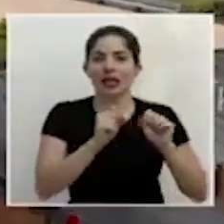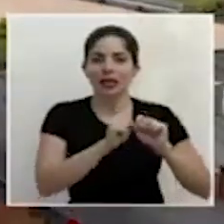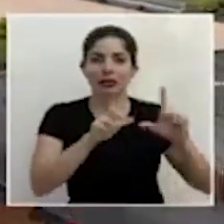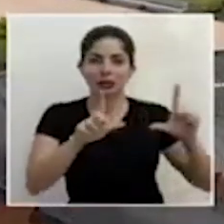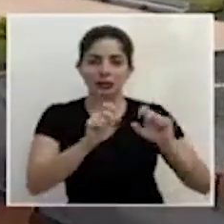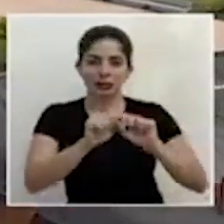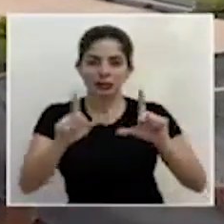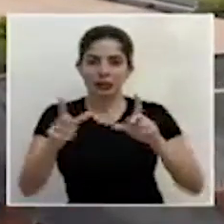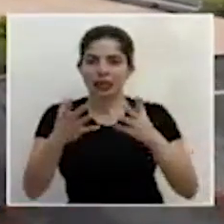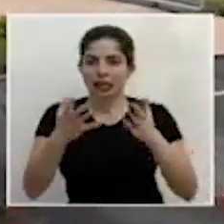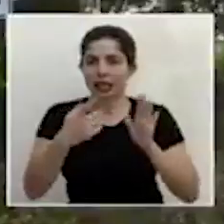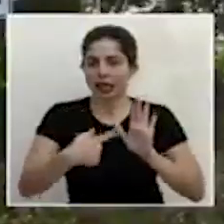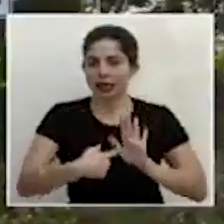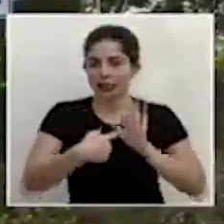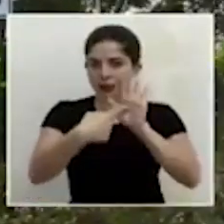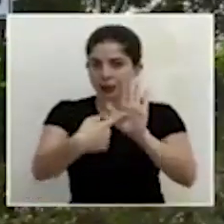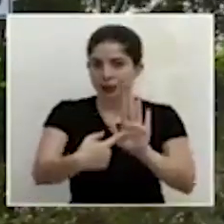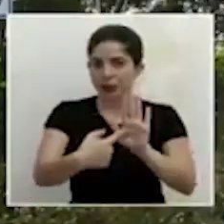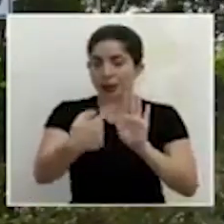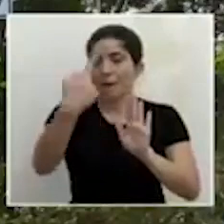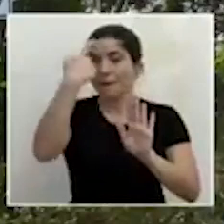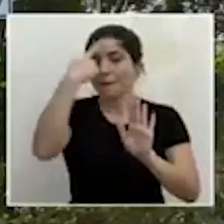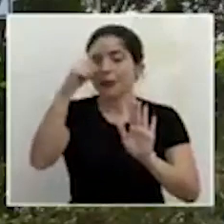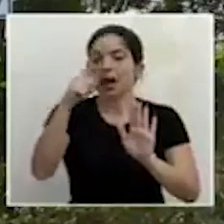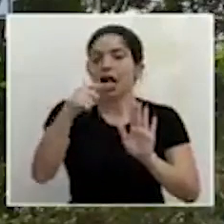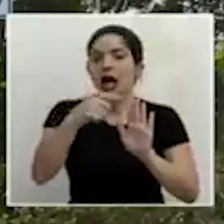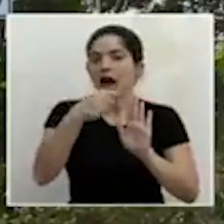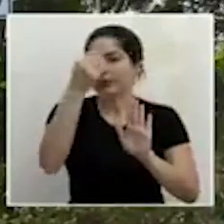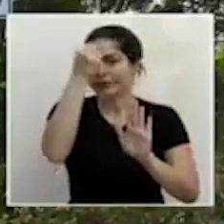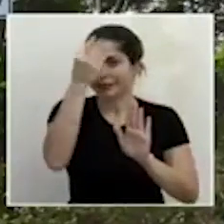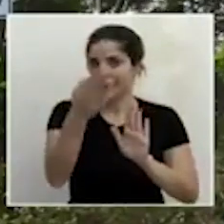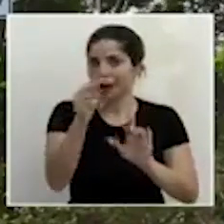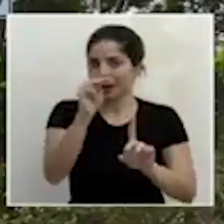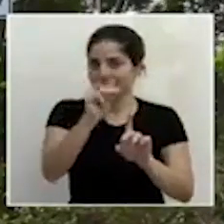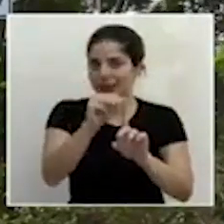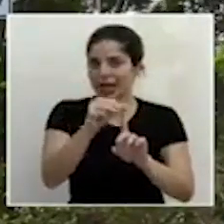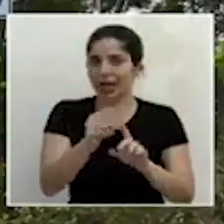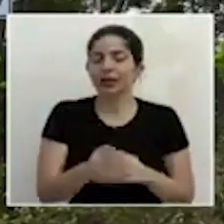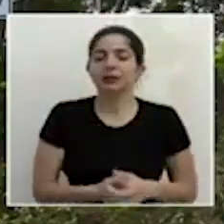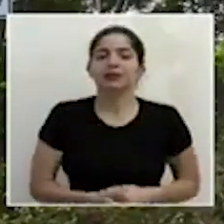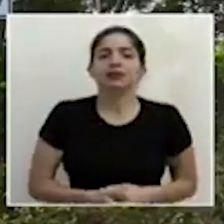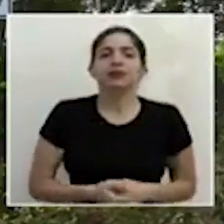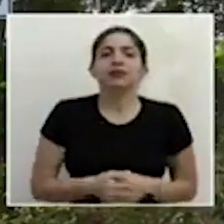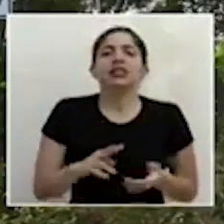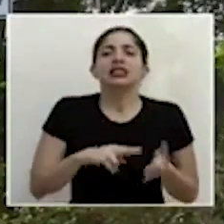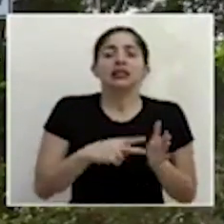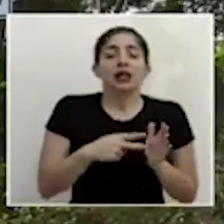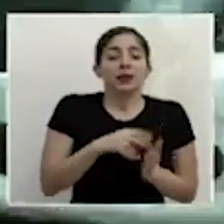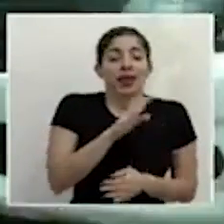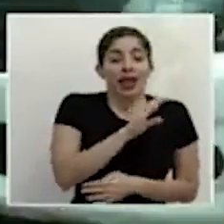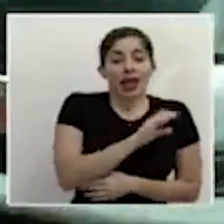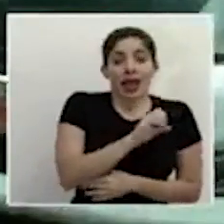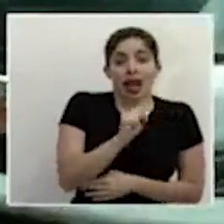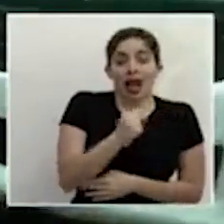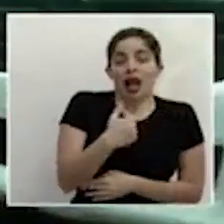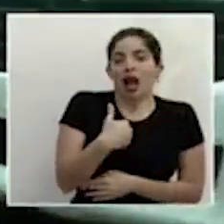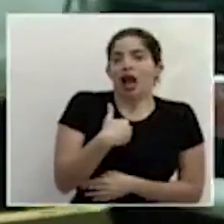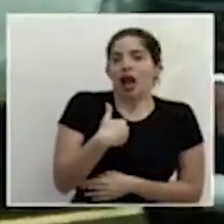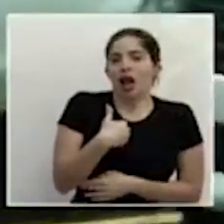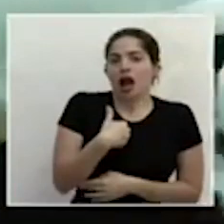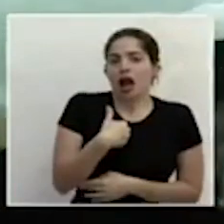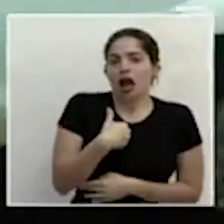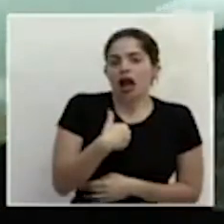queremos compartir para transmitir este mensaje. Básicamente la Caja tiene un